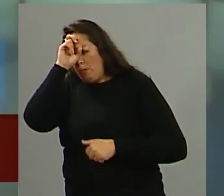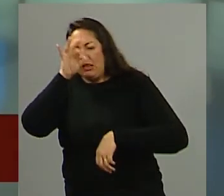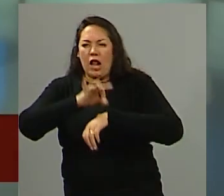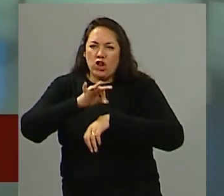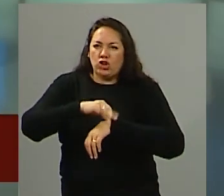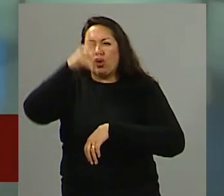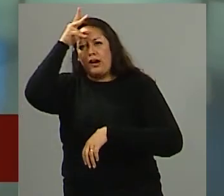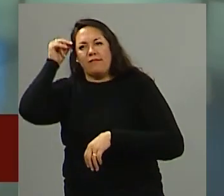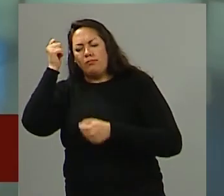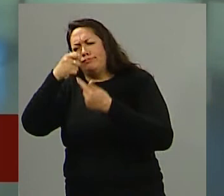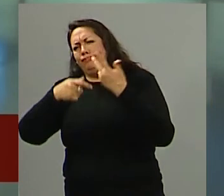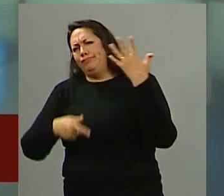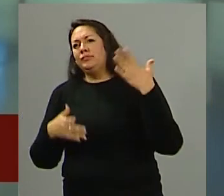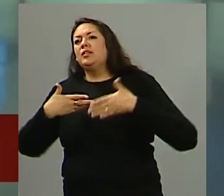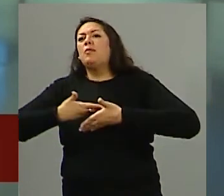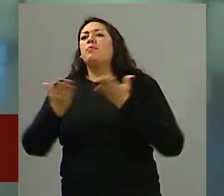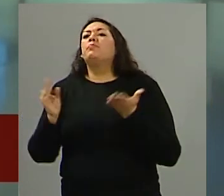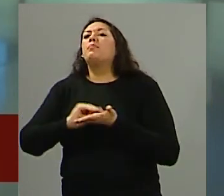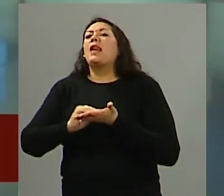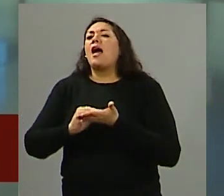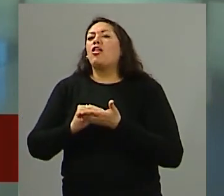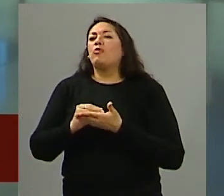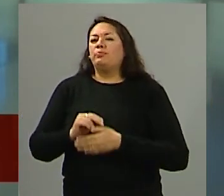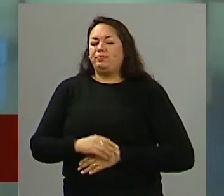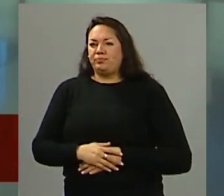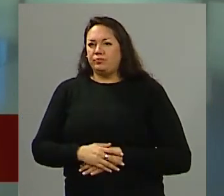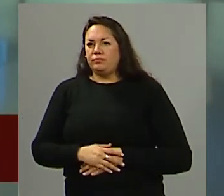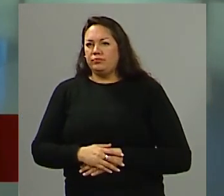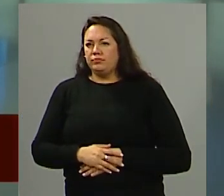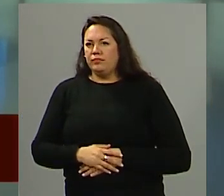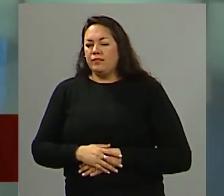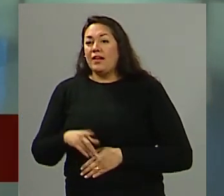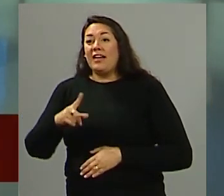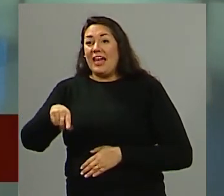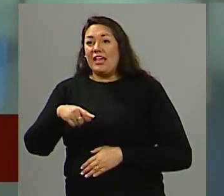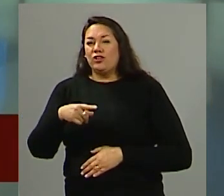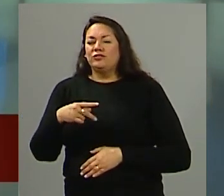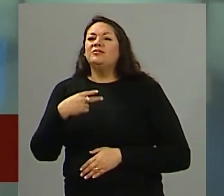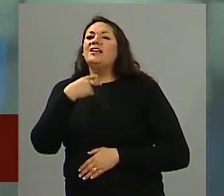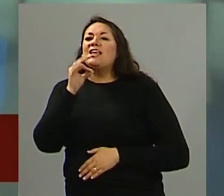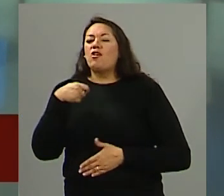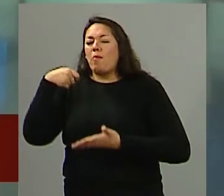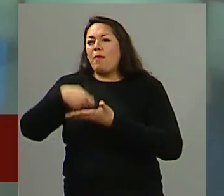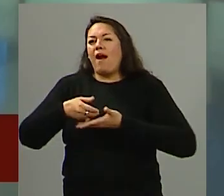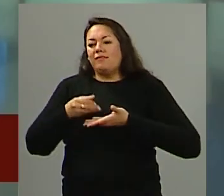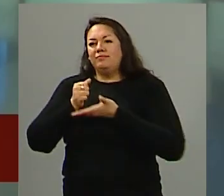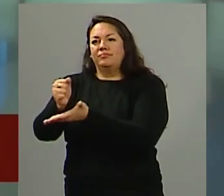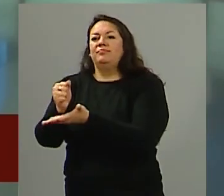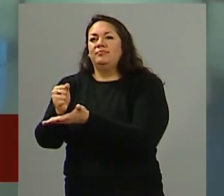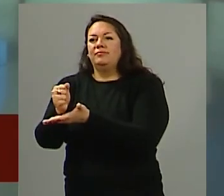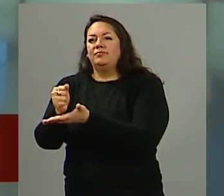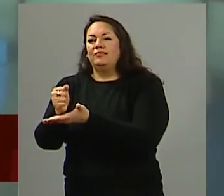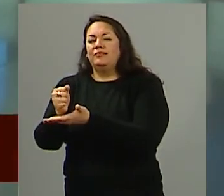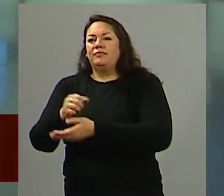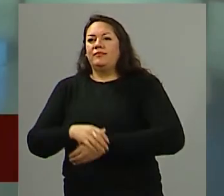trabajadores de salud bueno todos los que el estado provincial es el que le abona la asignación familiar había una gran